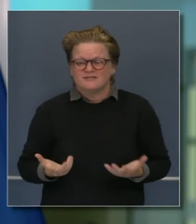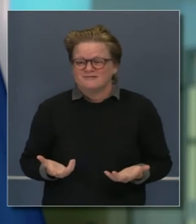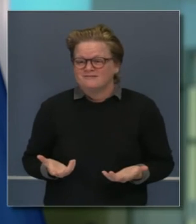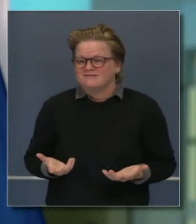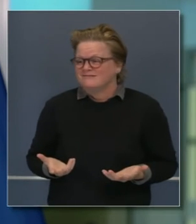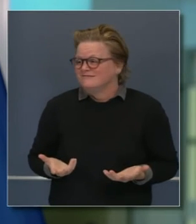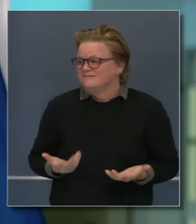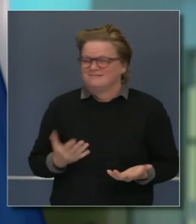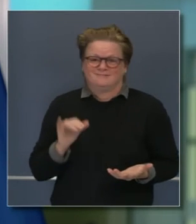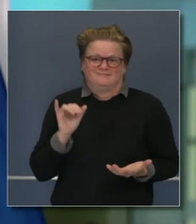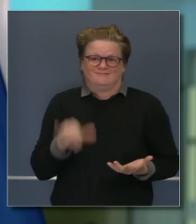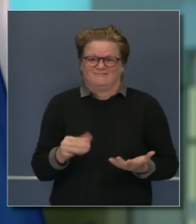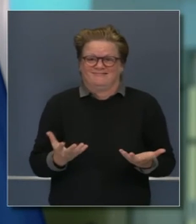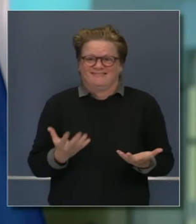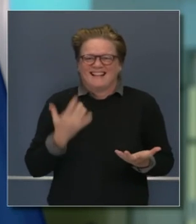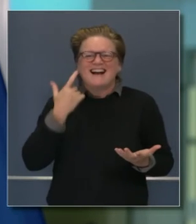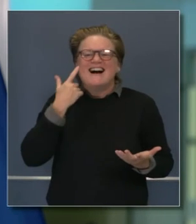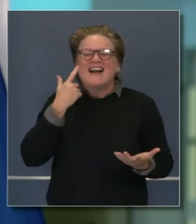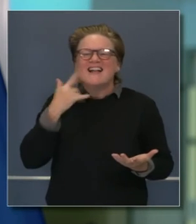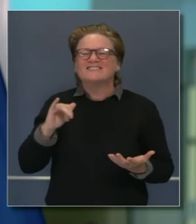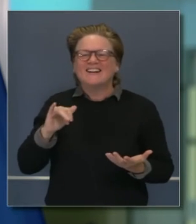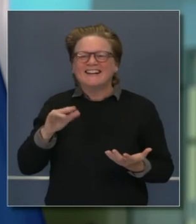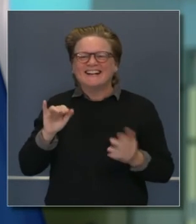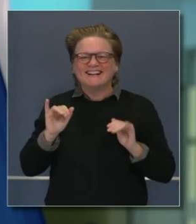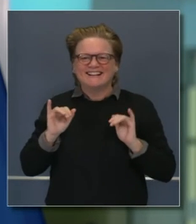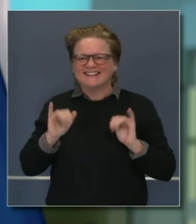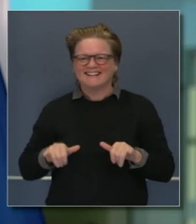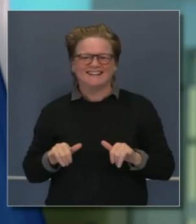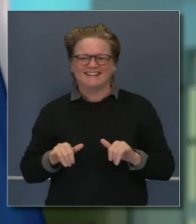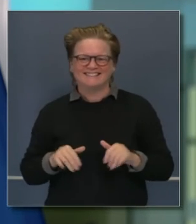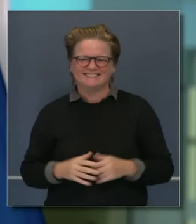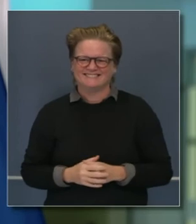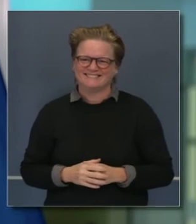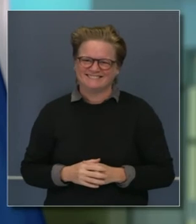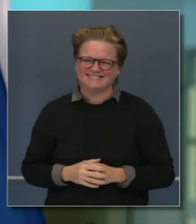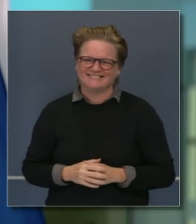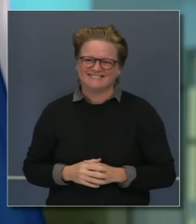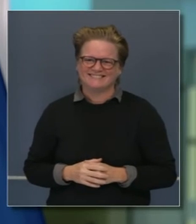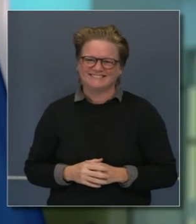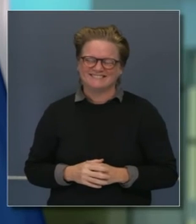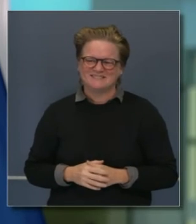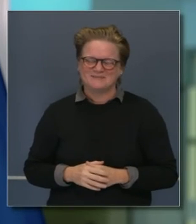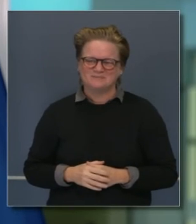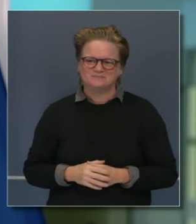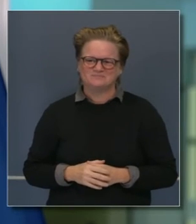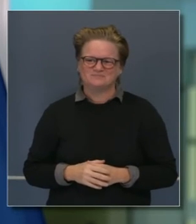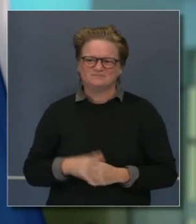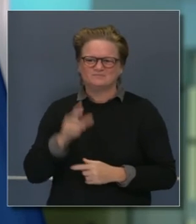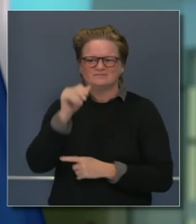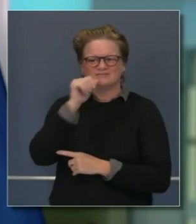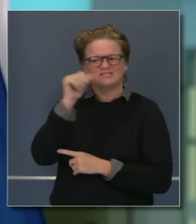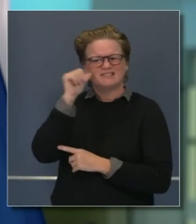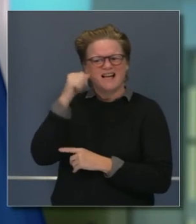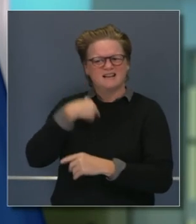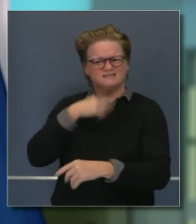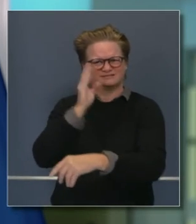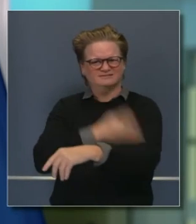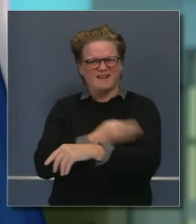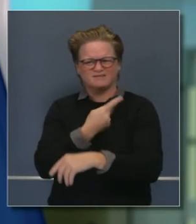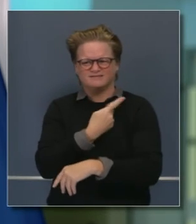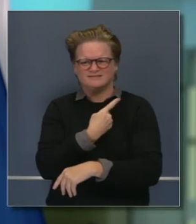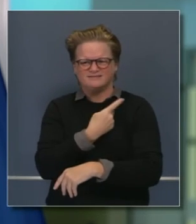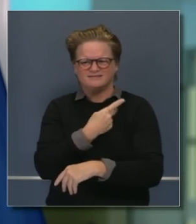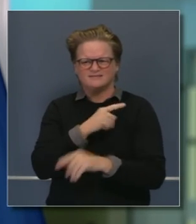orgulloso como californiano de quinta generación. Ayer estaba con mi hijo en el lugar donde se descubrió el oro